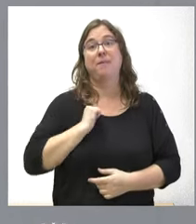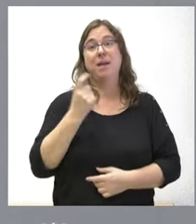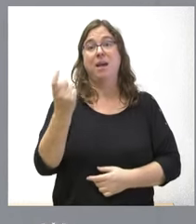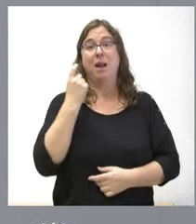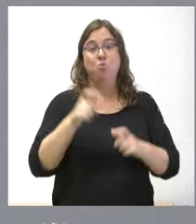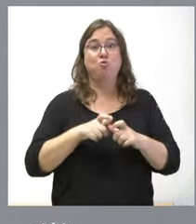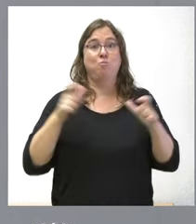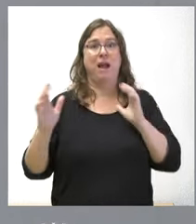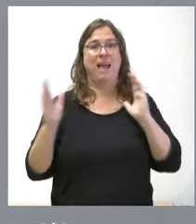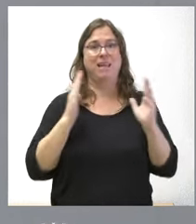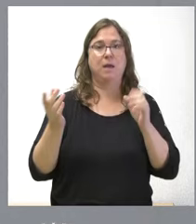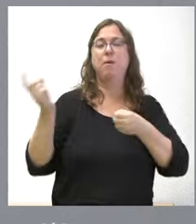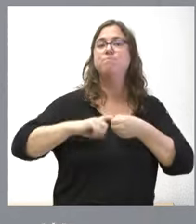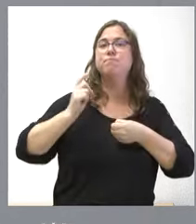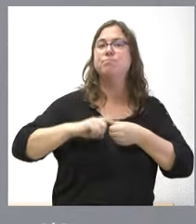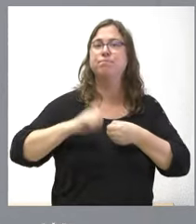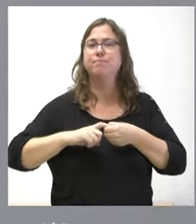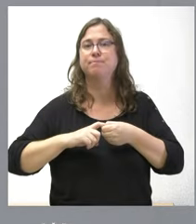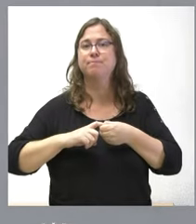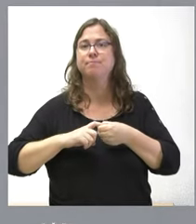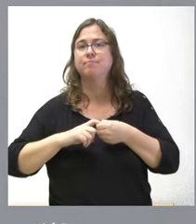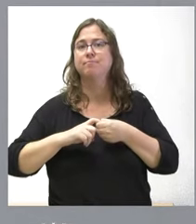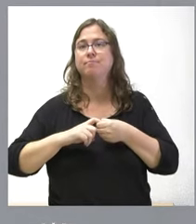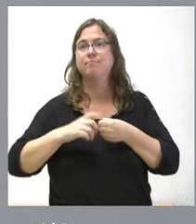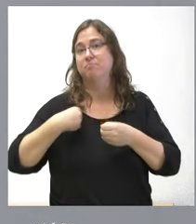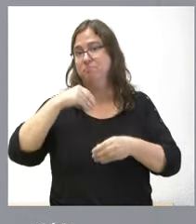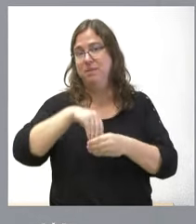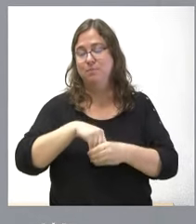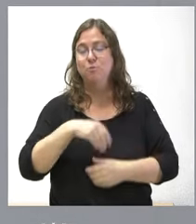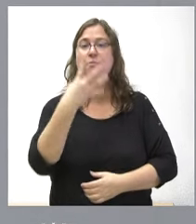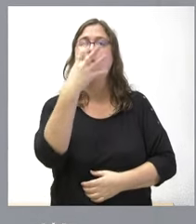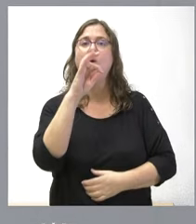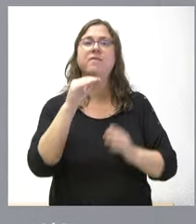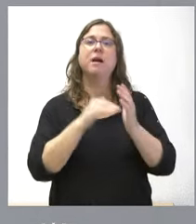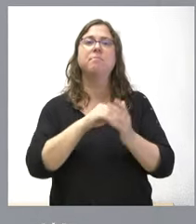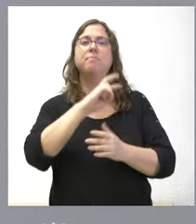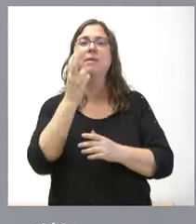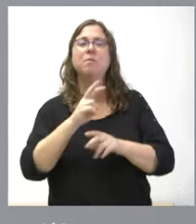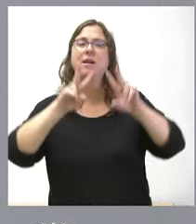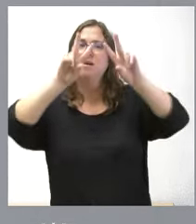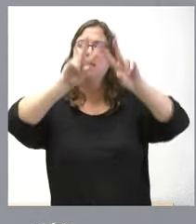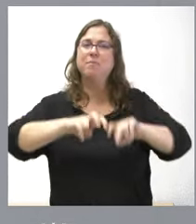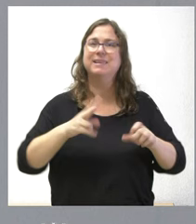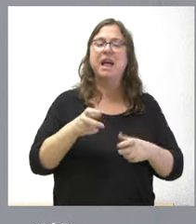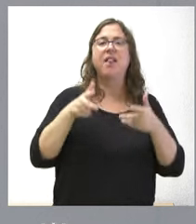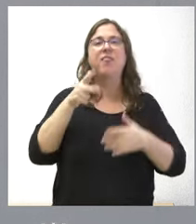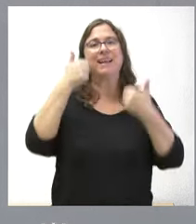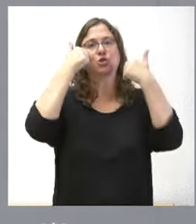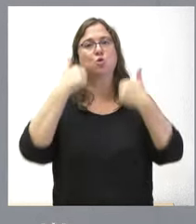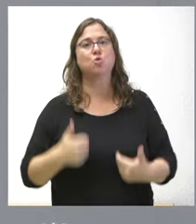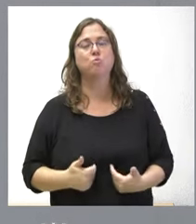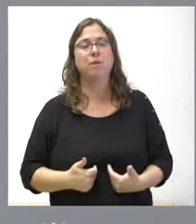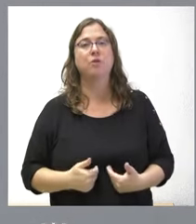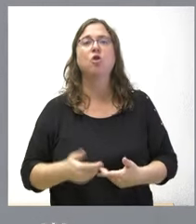que se incorporan a esta actuación. 40.000 euros para investigar sobre los derechos humanos con la